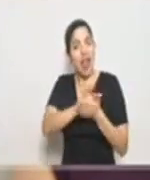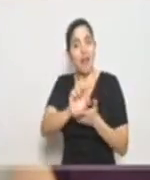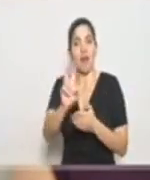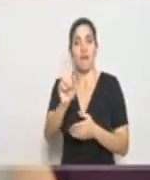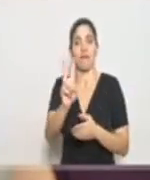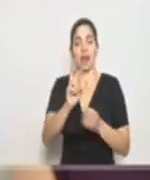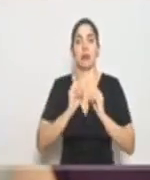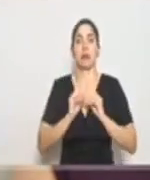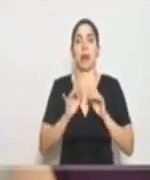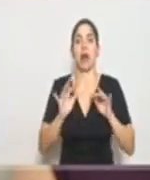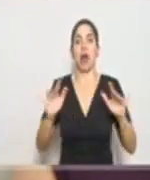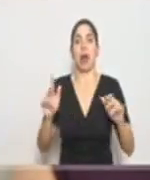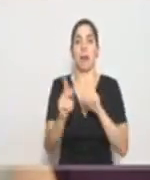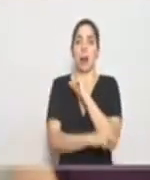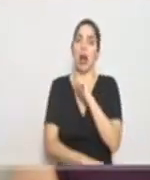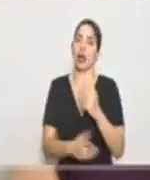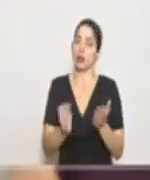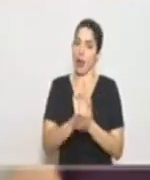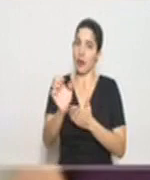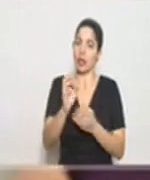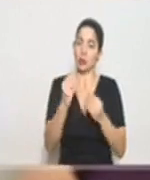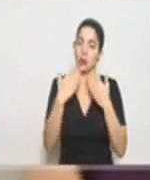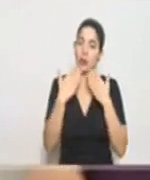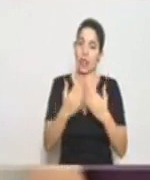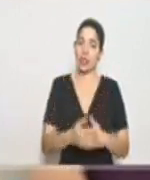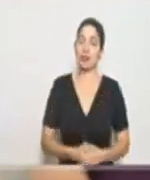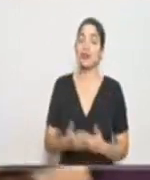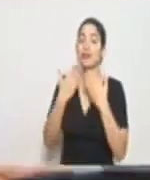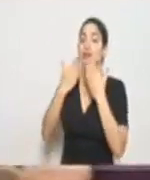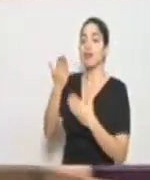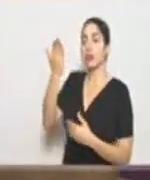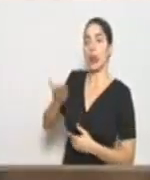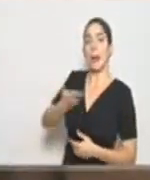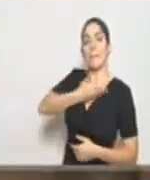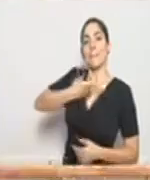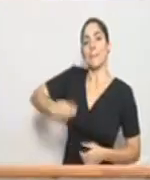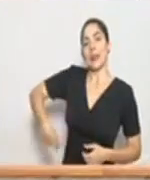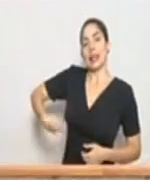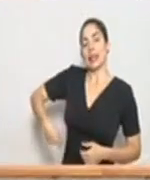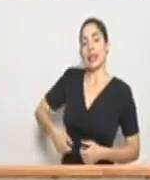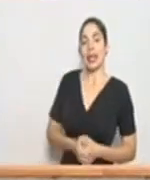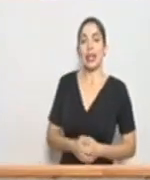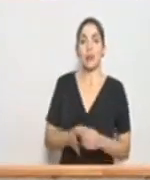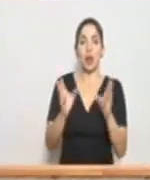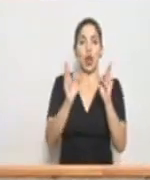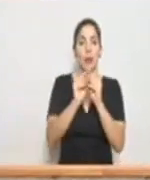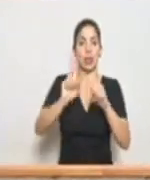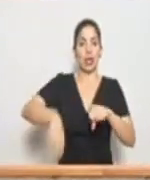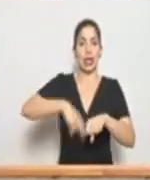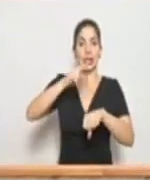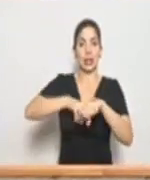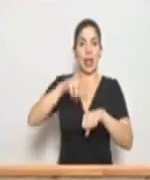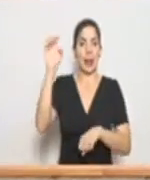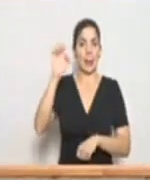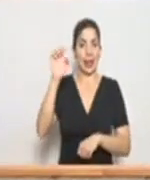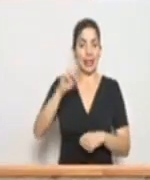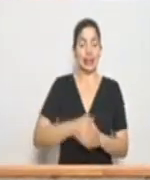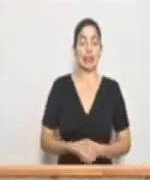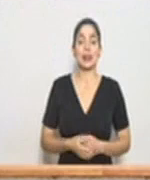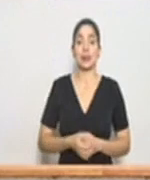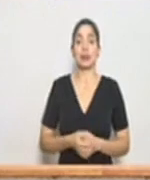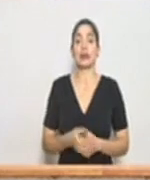virus se propague más por el país. Muchísimas gracias. Muchas gracias al presidente ejecutivo de la Comisión Nacional de Emergencias.